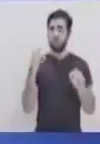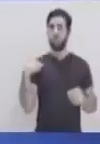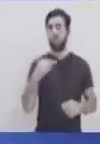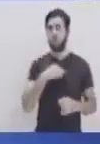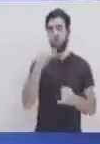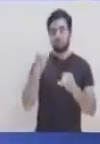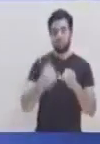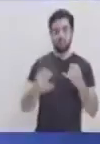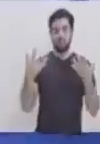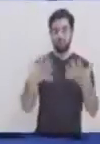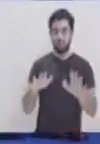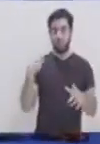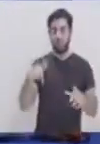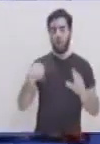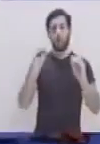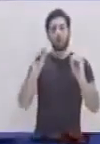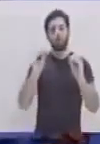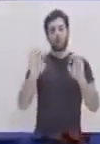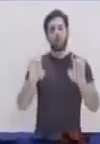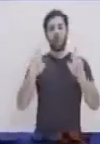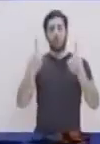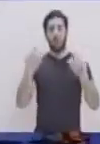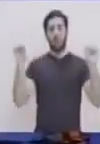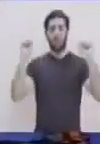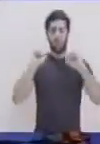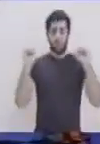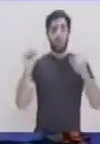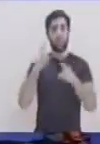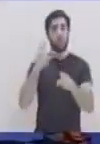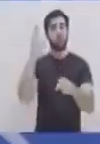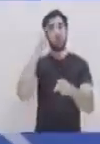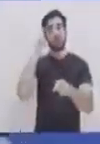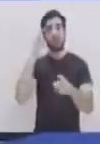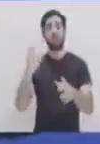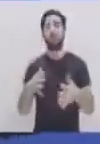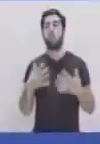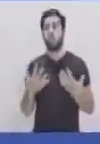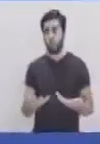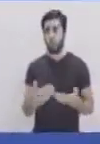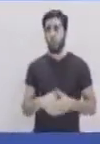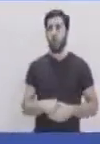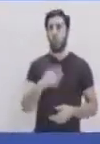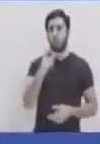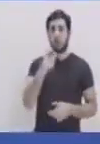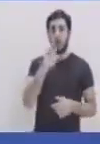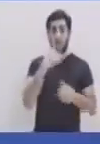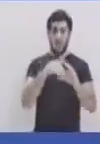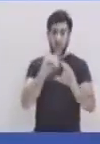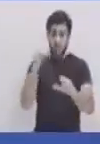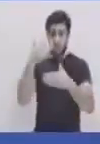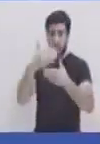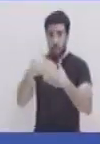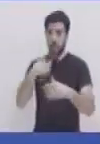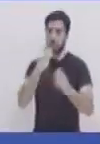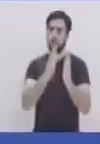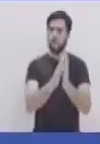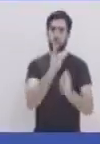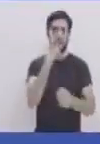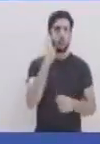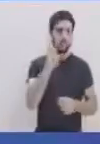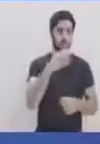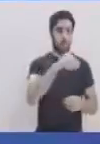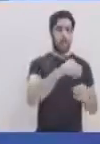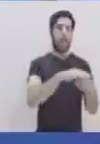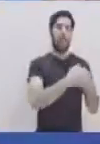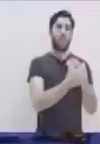bueno y terminamos lo que es nuestra clase de educación física recuerda el uso de la mascarilla lavado